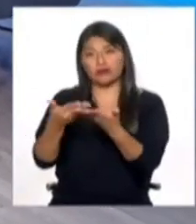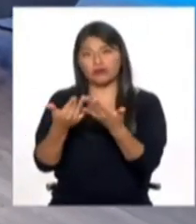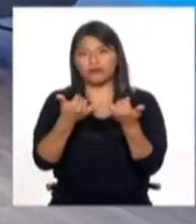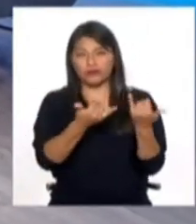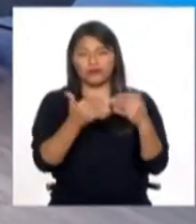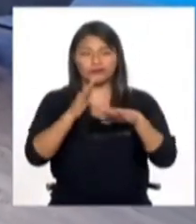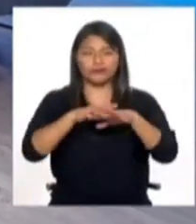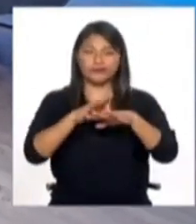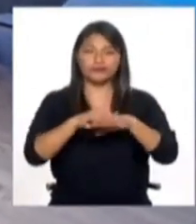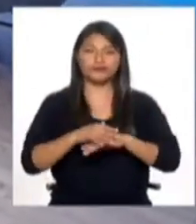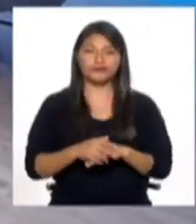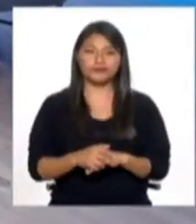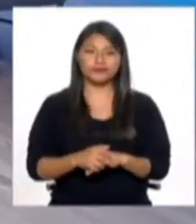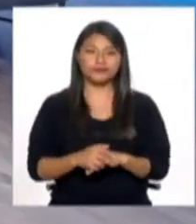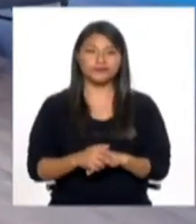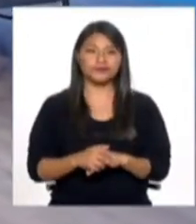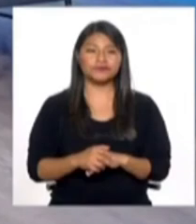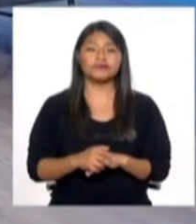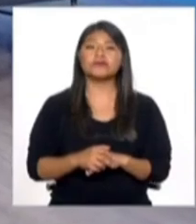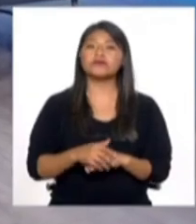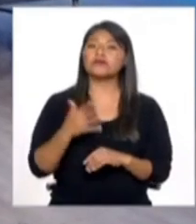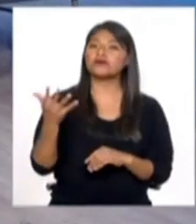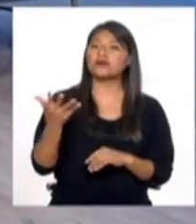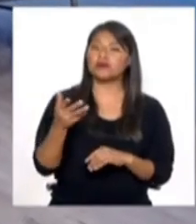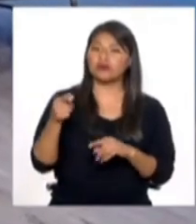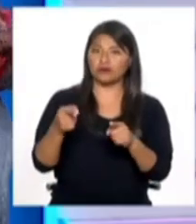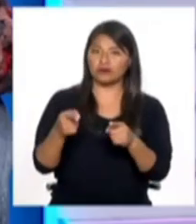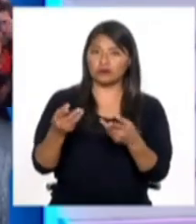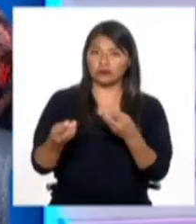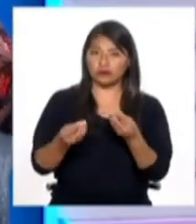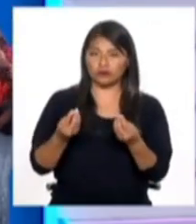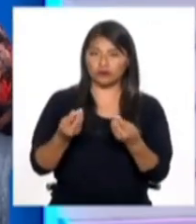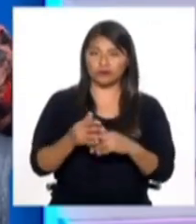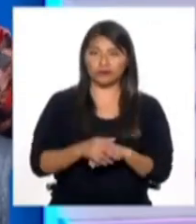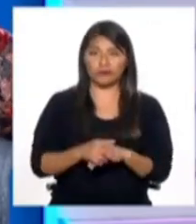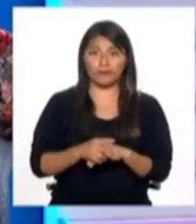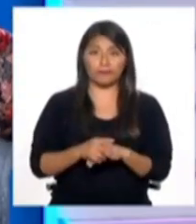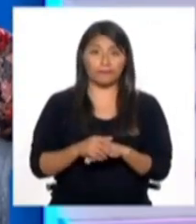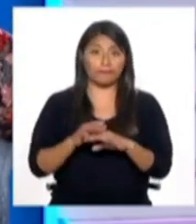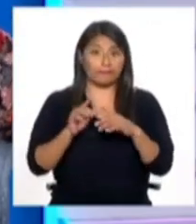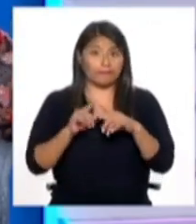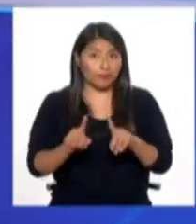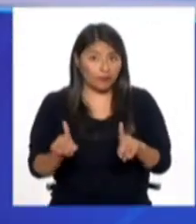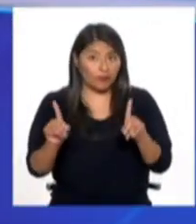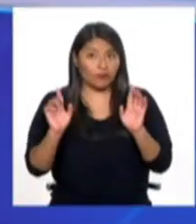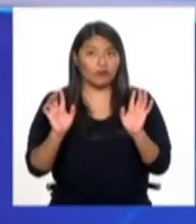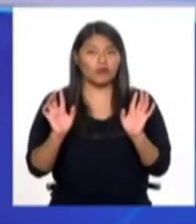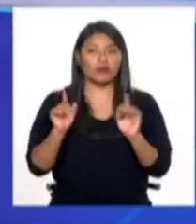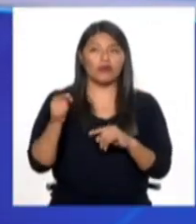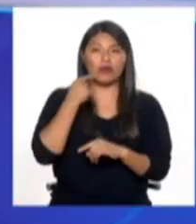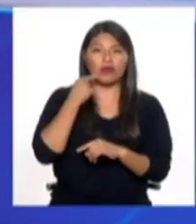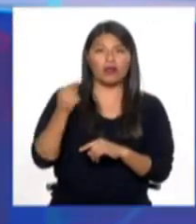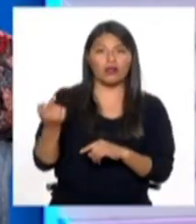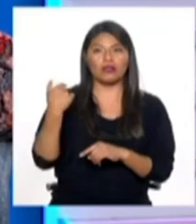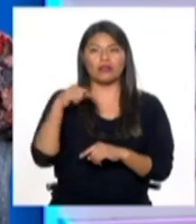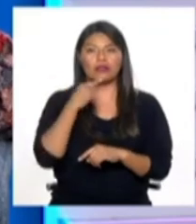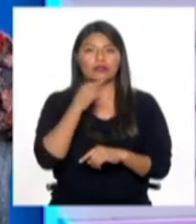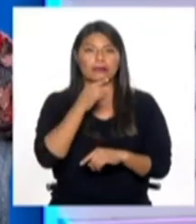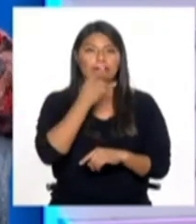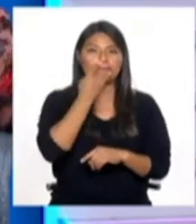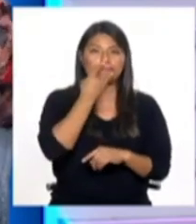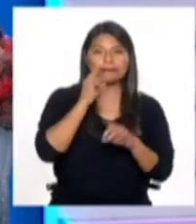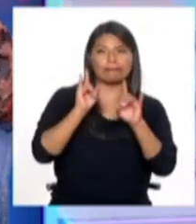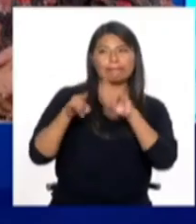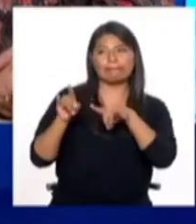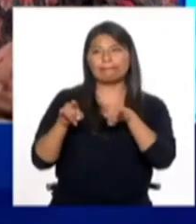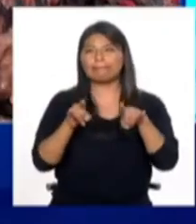alertas. En el caso pesfijo de esta persona, ¿no? O sea, puede ser que haya sido una parodia, que él haya intentado usar el humor. Él mismo ha